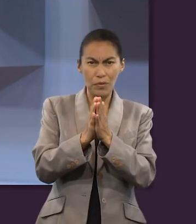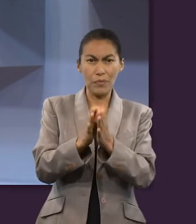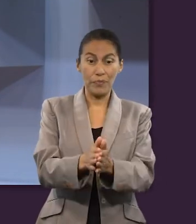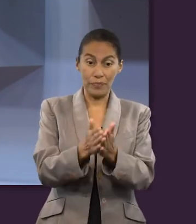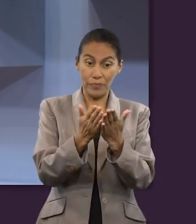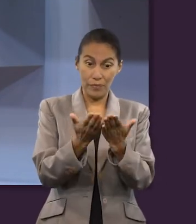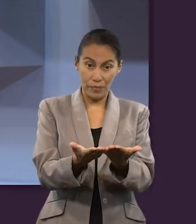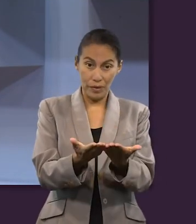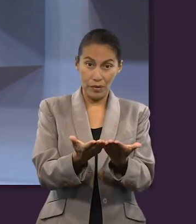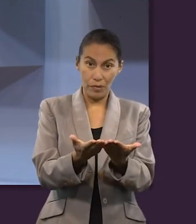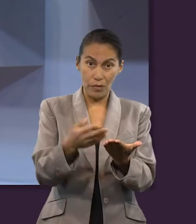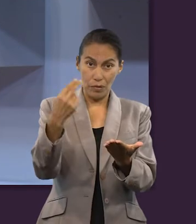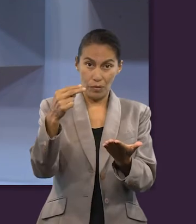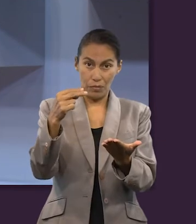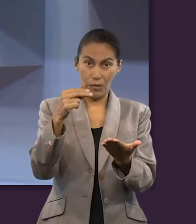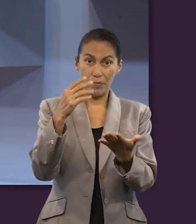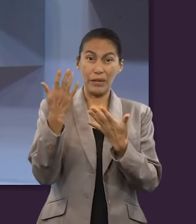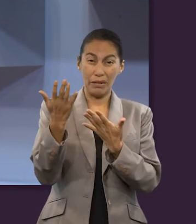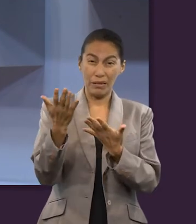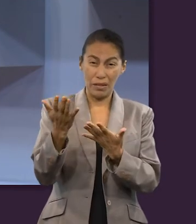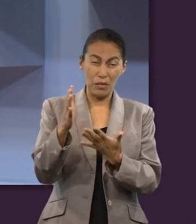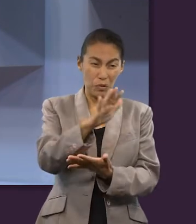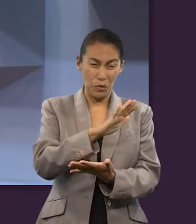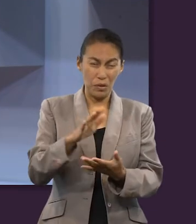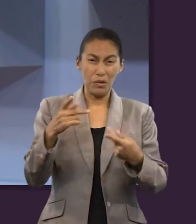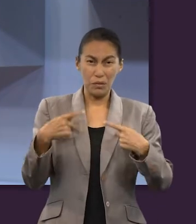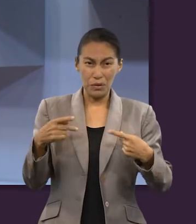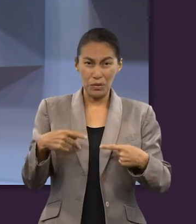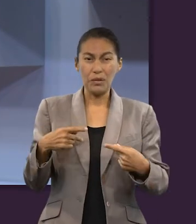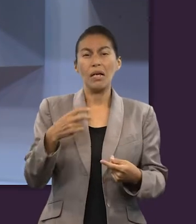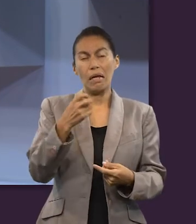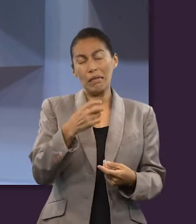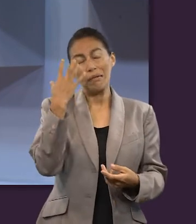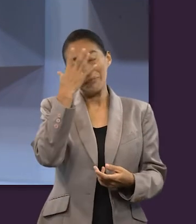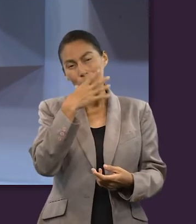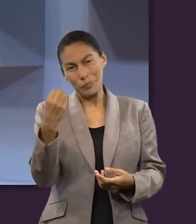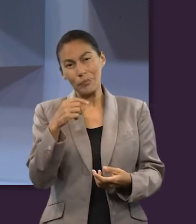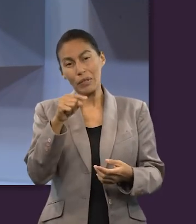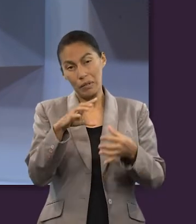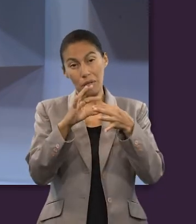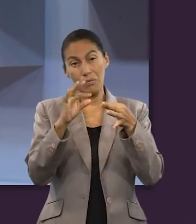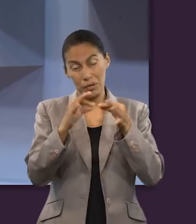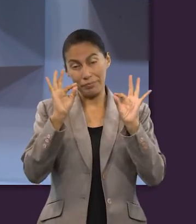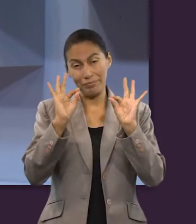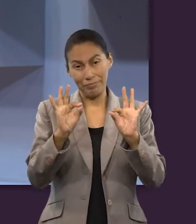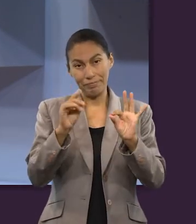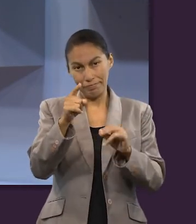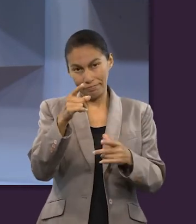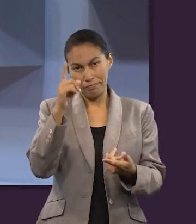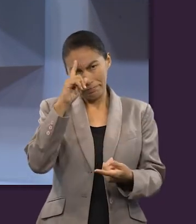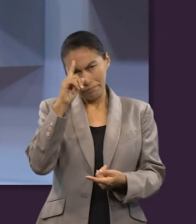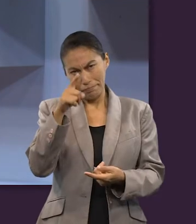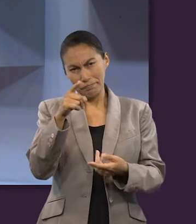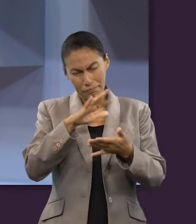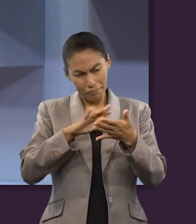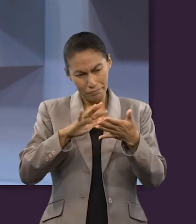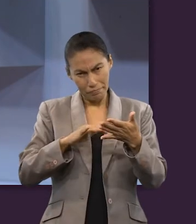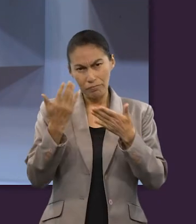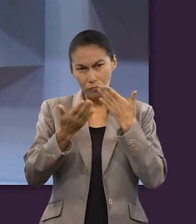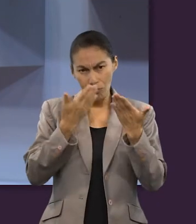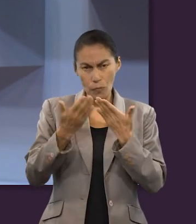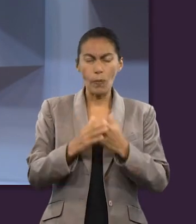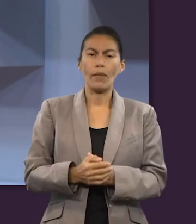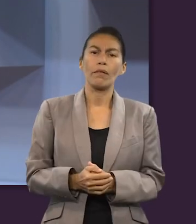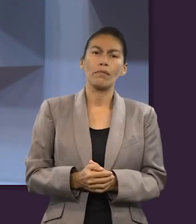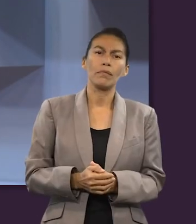pueden buscar ese libro, pueden leer todo el capítulo para ampliar. Pero necesitamos seguir avanzando. Y es que existieron otros